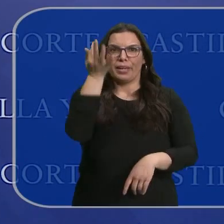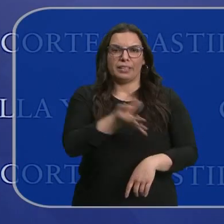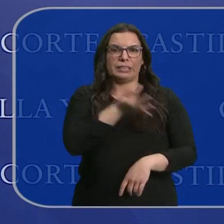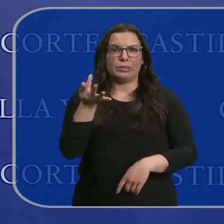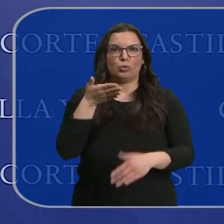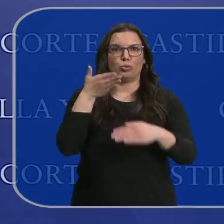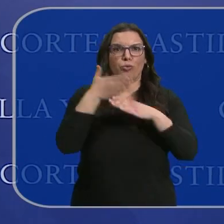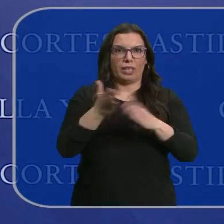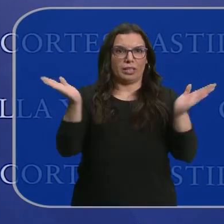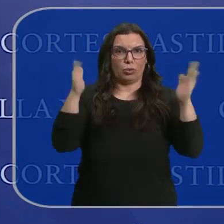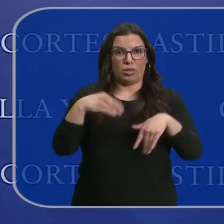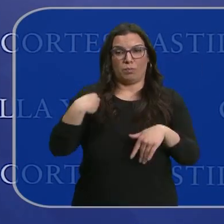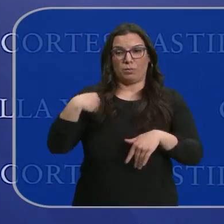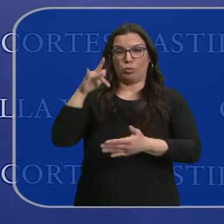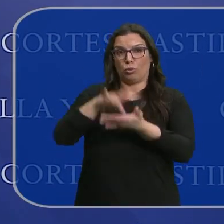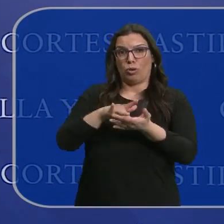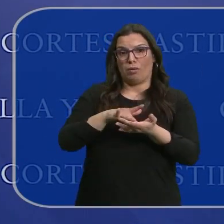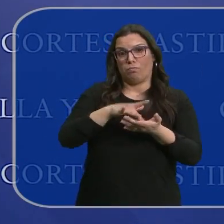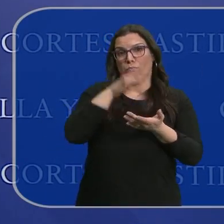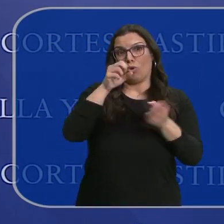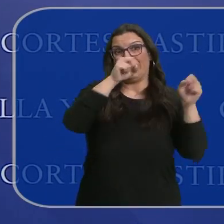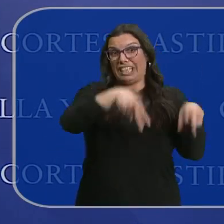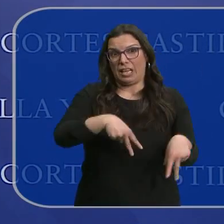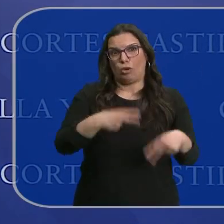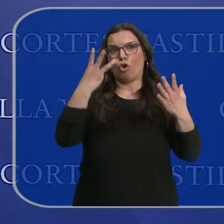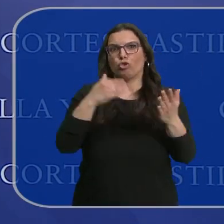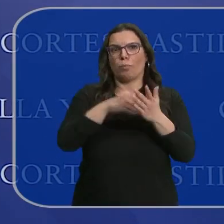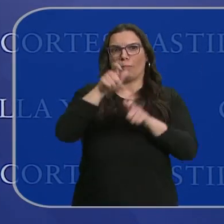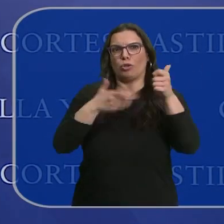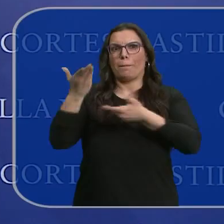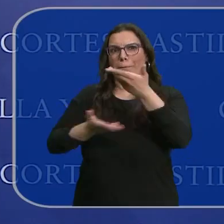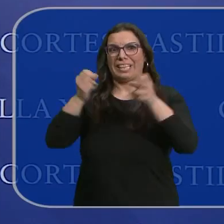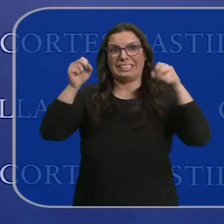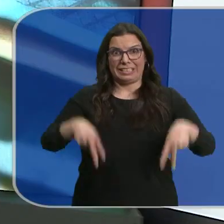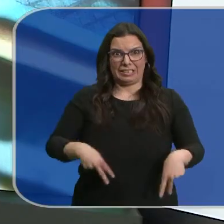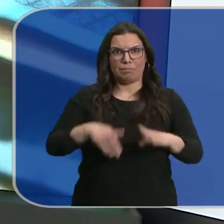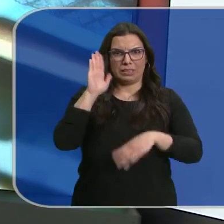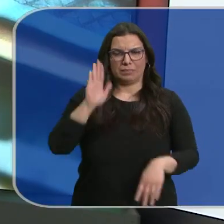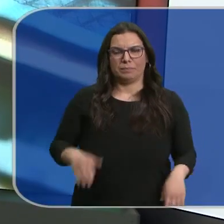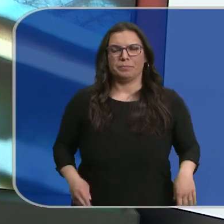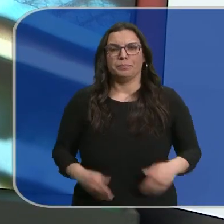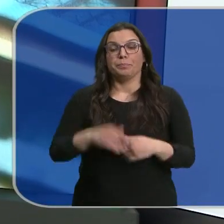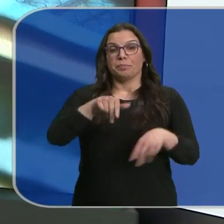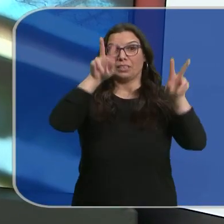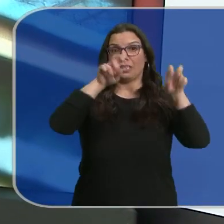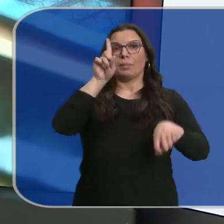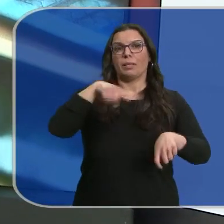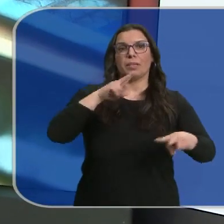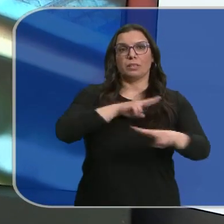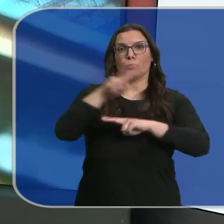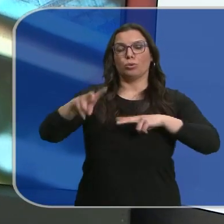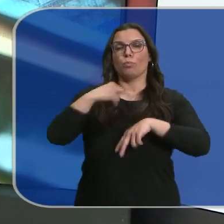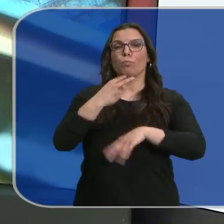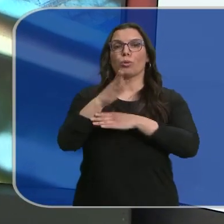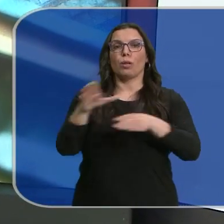ayudas al bono joven dejando fuera a más de 8.000 solicitantes. Sobre este asunto se ha pronunciado también el